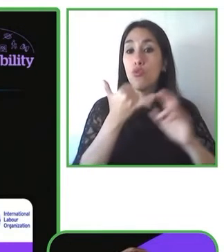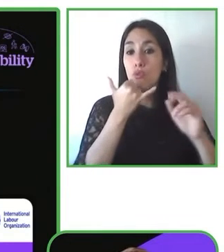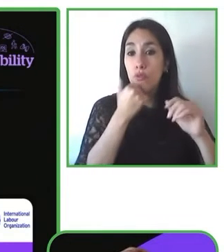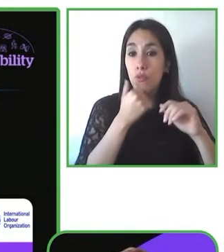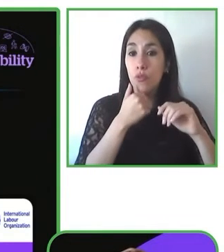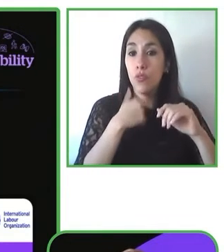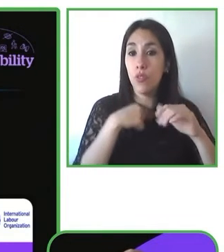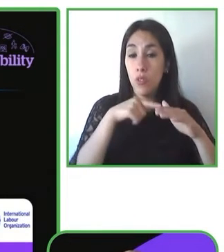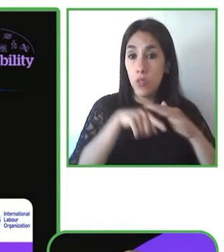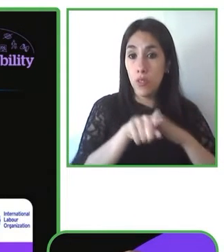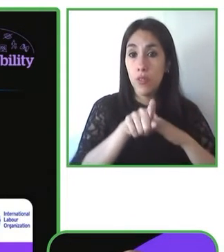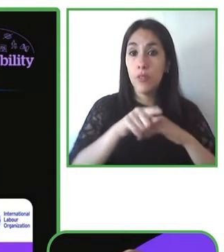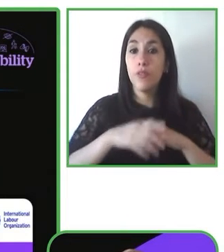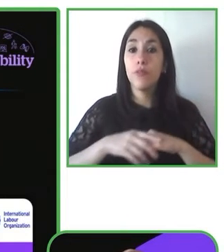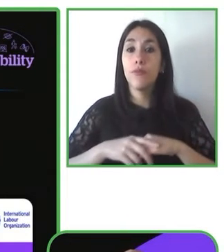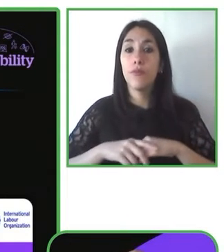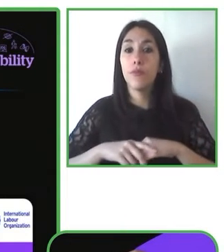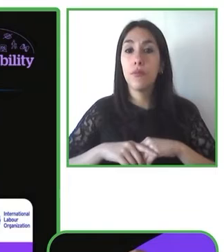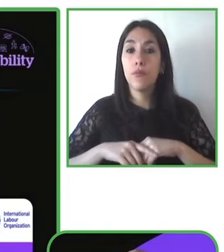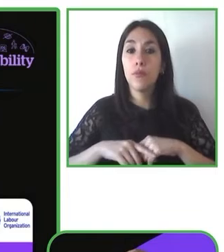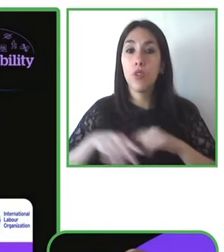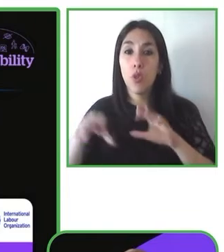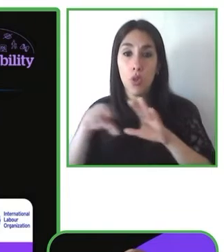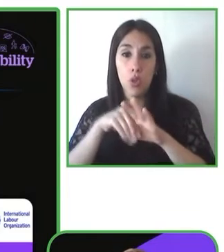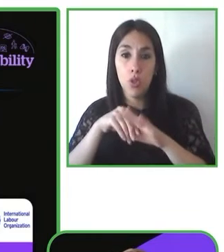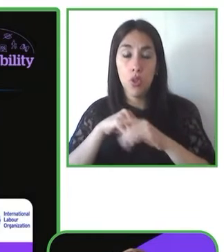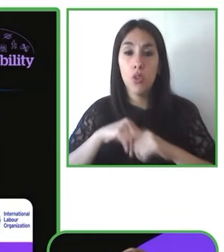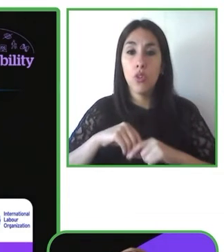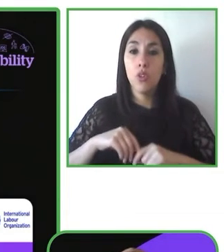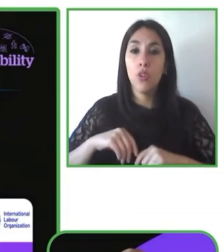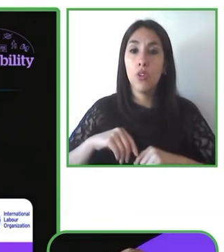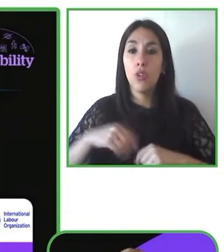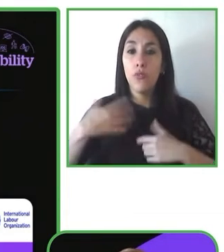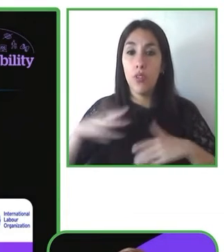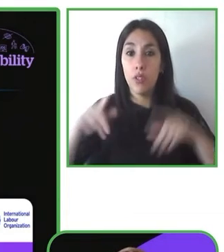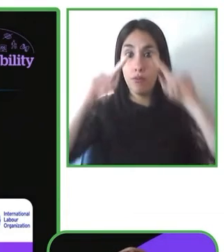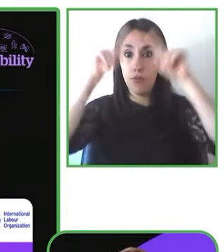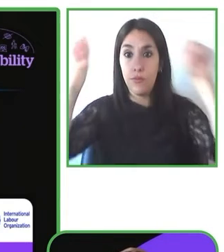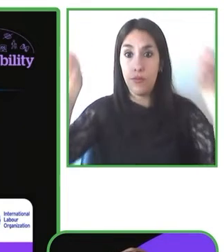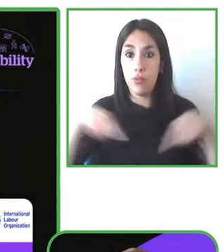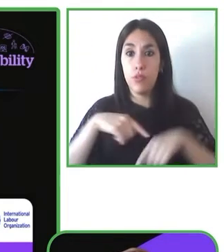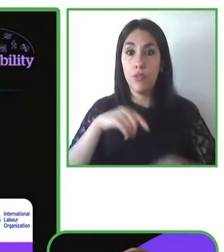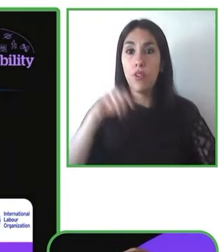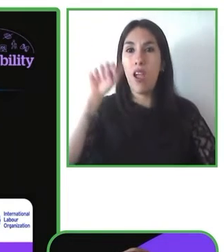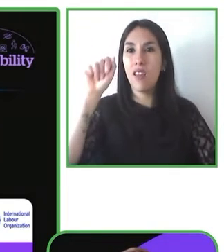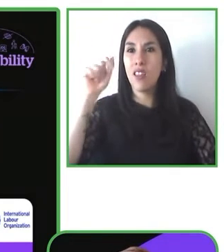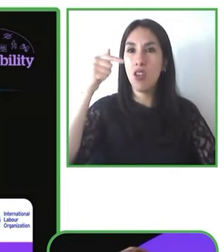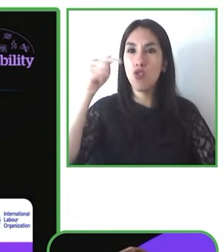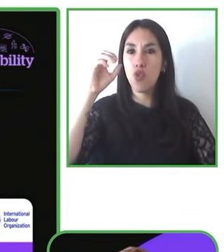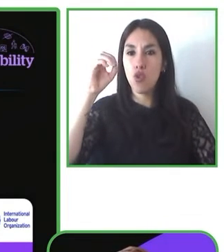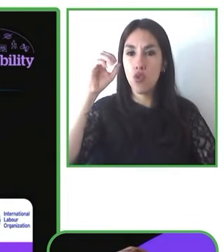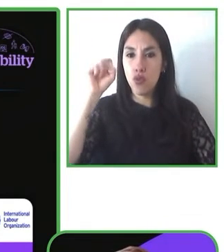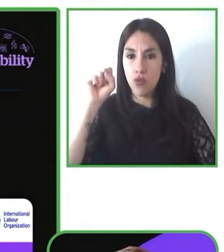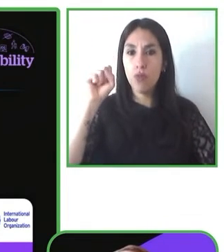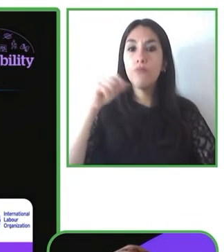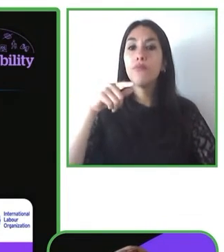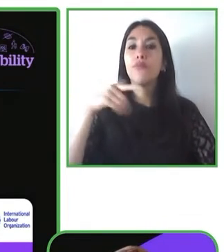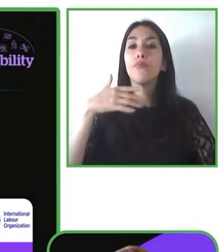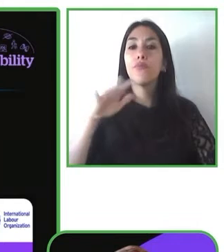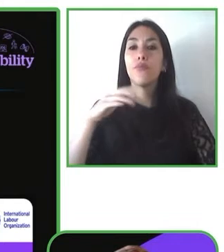ATOS y la experiencia de los empleados. La última es el ecosistema conectado que